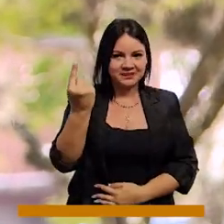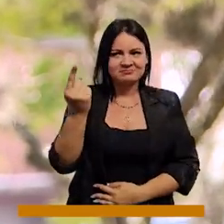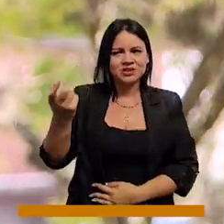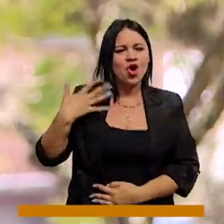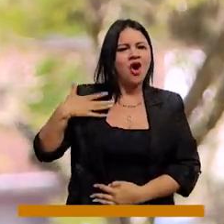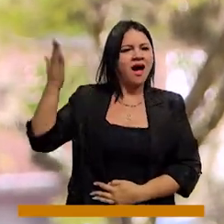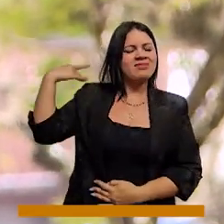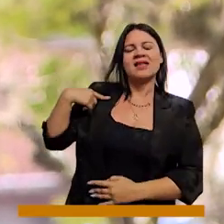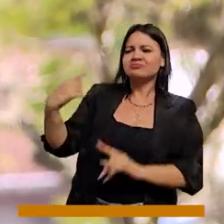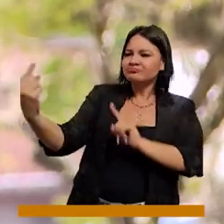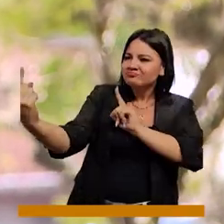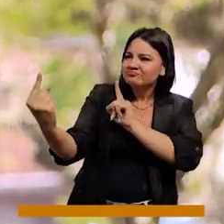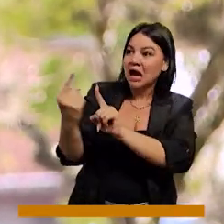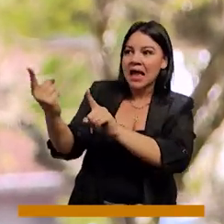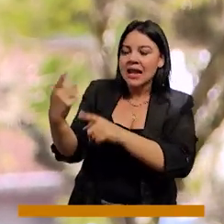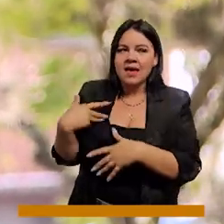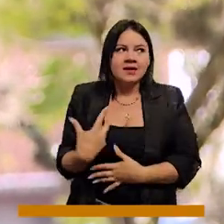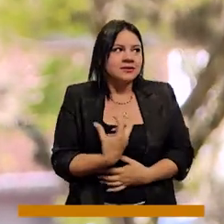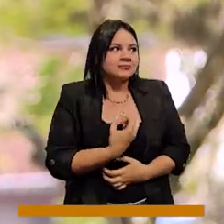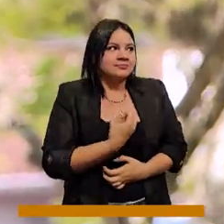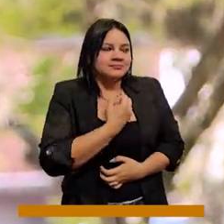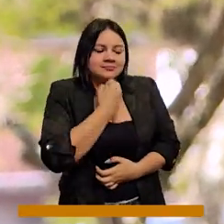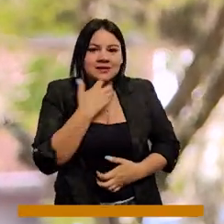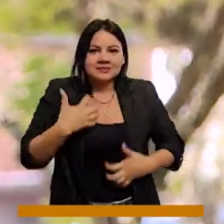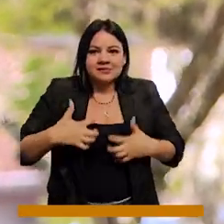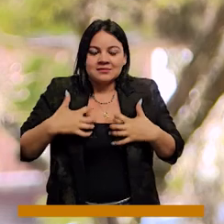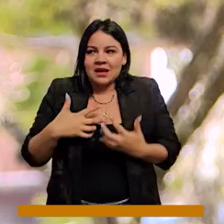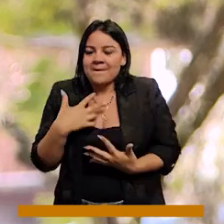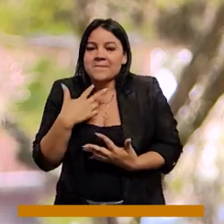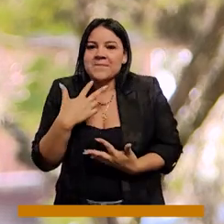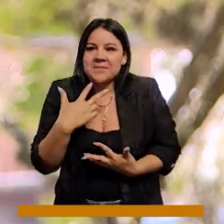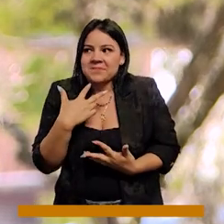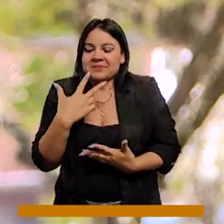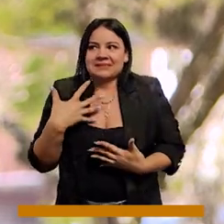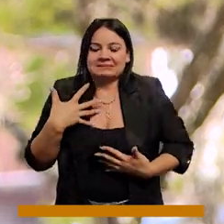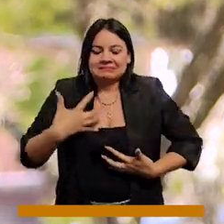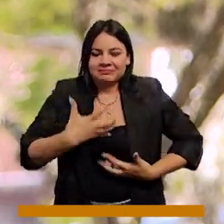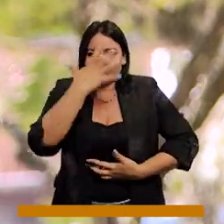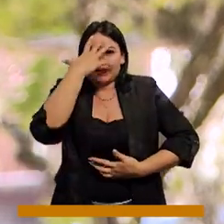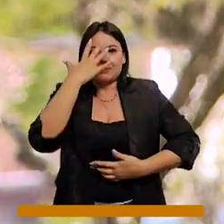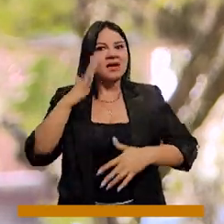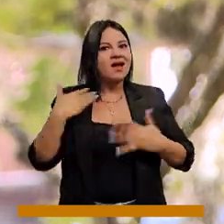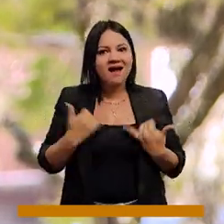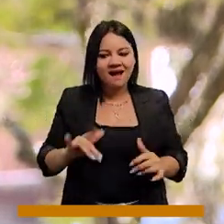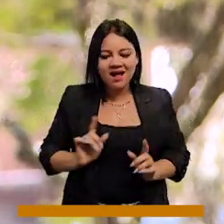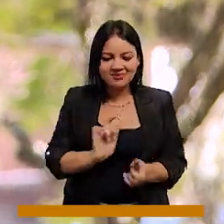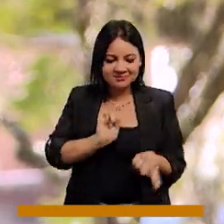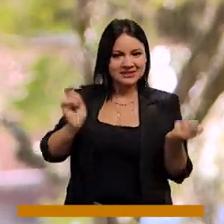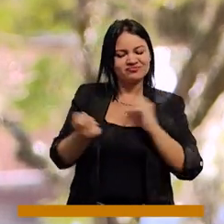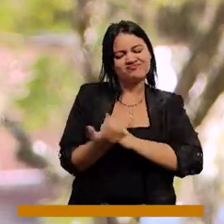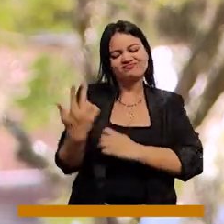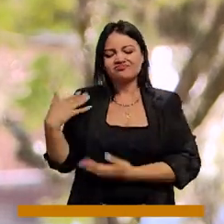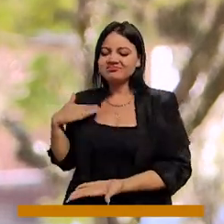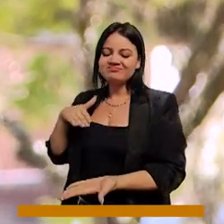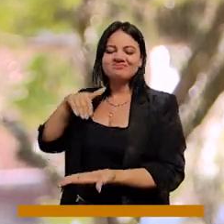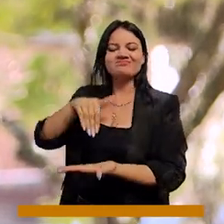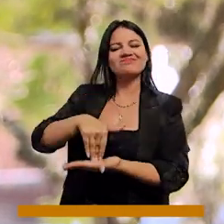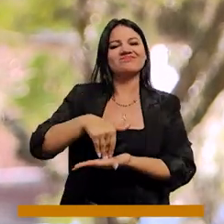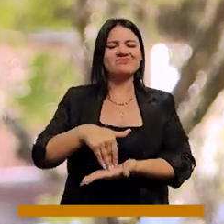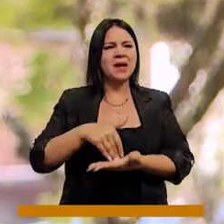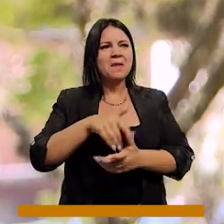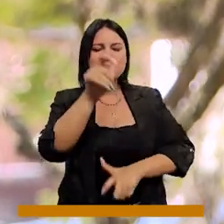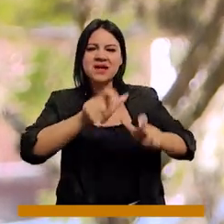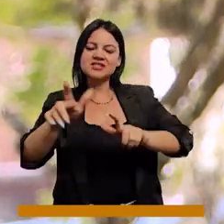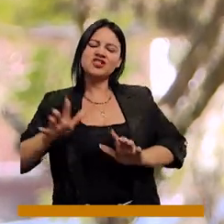vez, cuando yo lo vi, no era capaz de hablar en público porque le temblaba la voz. Y que lo vieran hoy por hoy hablando delante